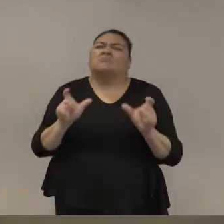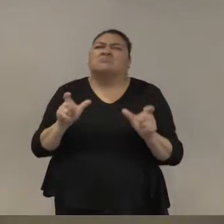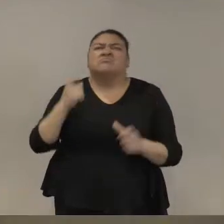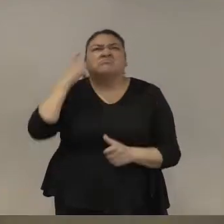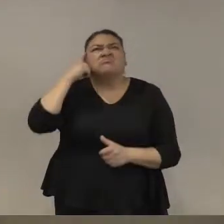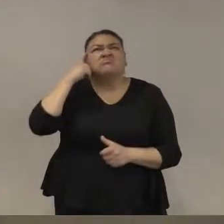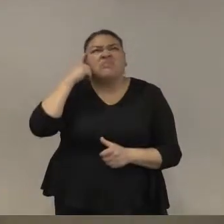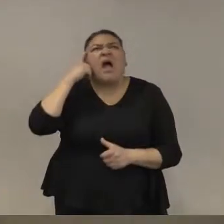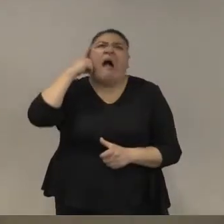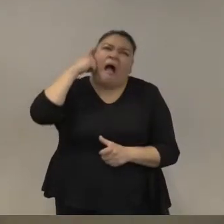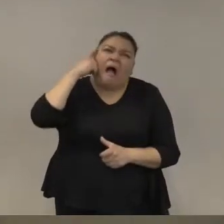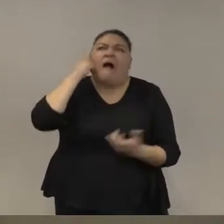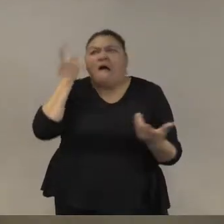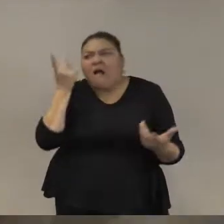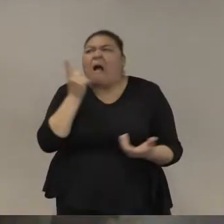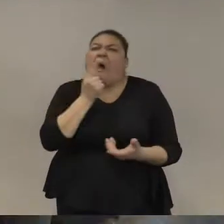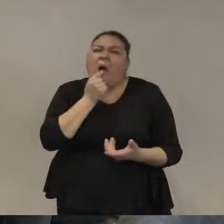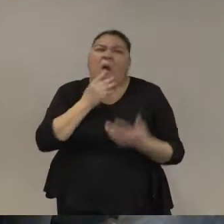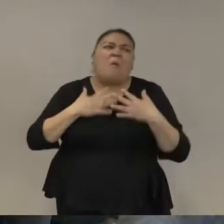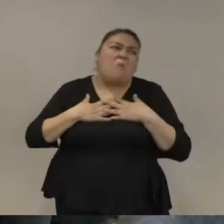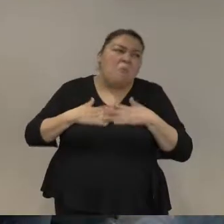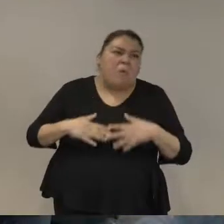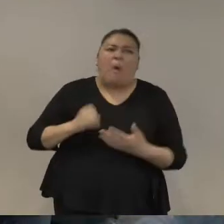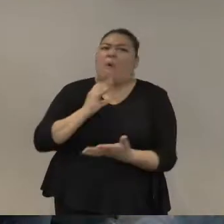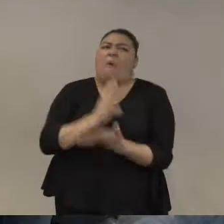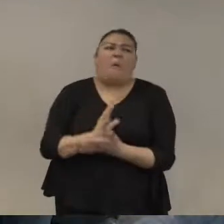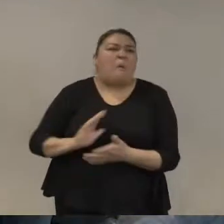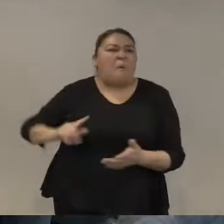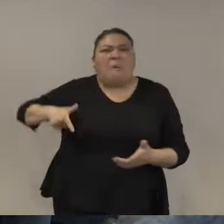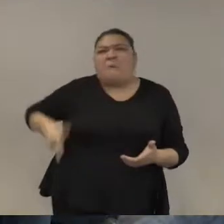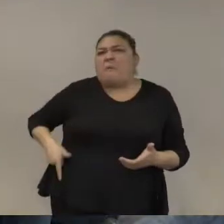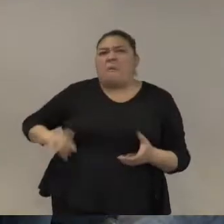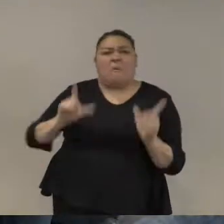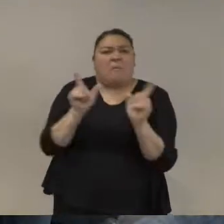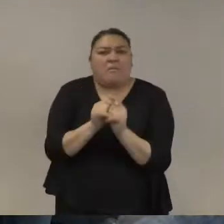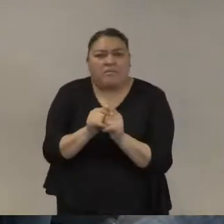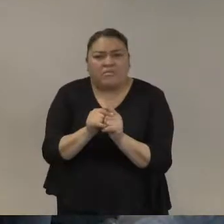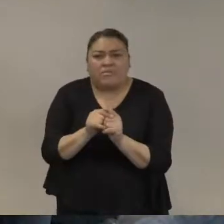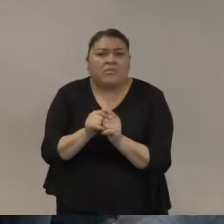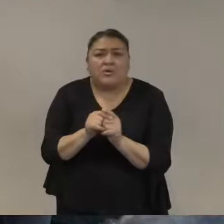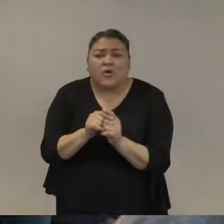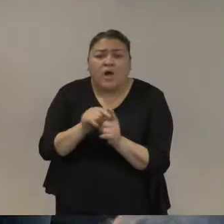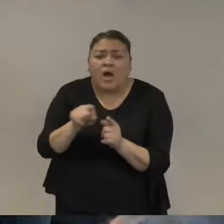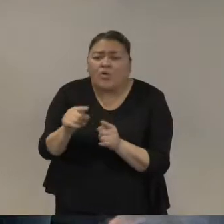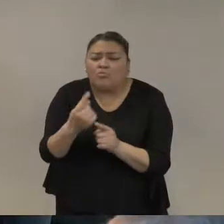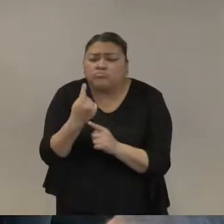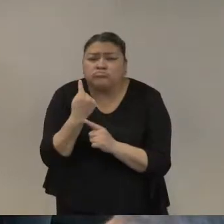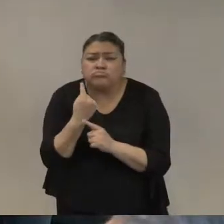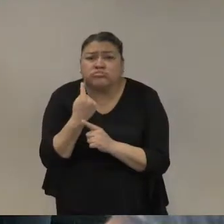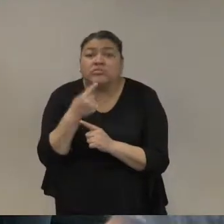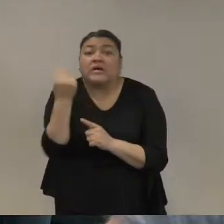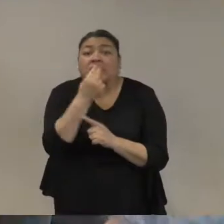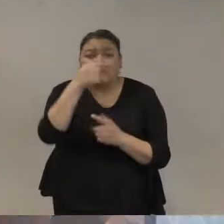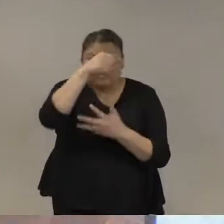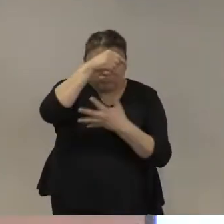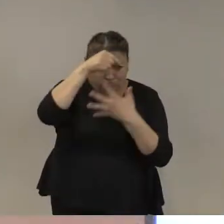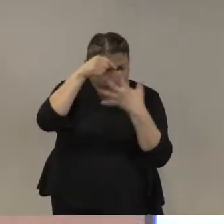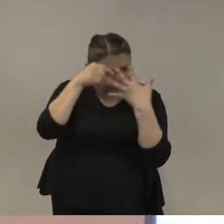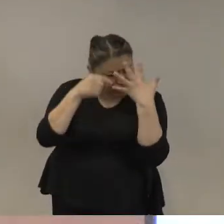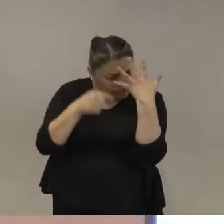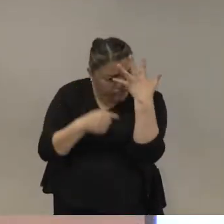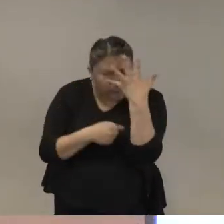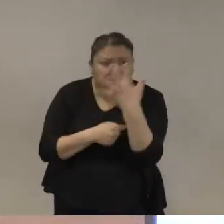solamente en los que llevan uniforme y portan arma pero son solo una parte de lo que se requiere hay un sistema